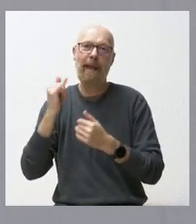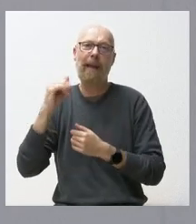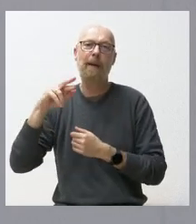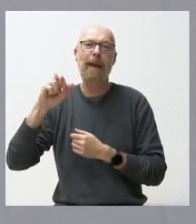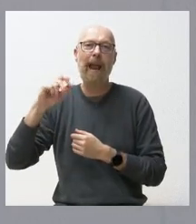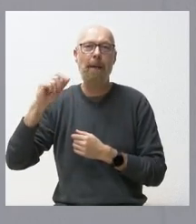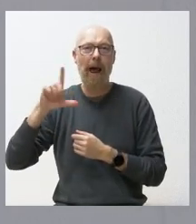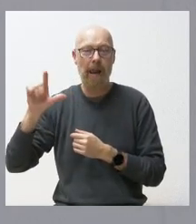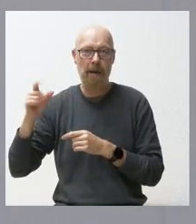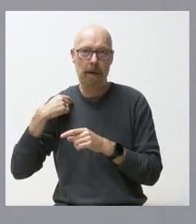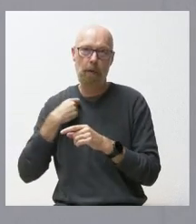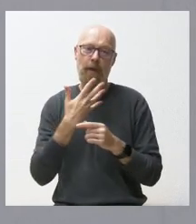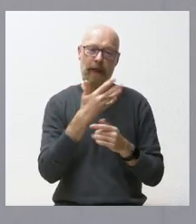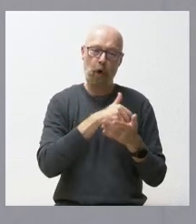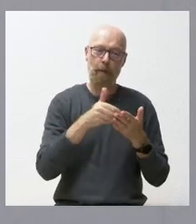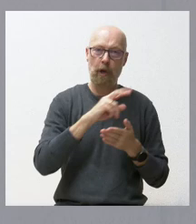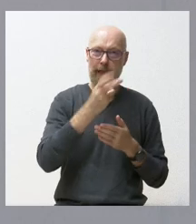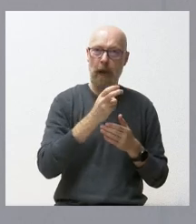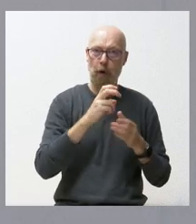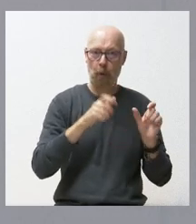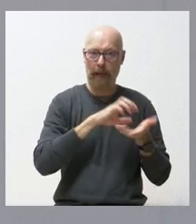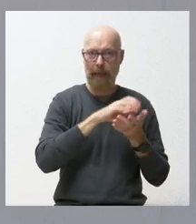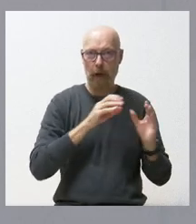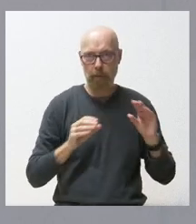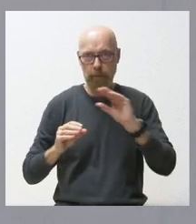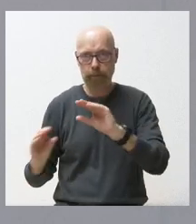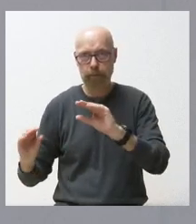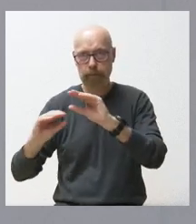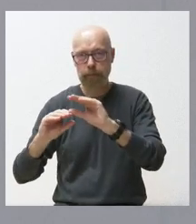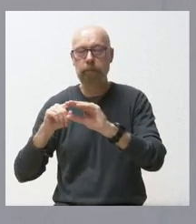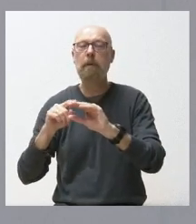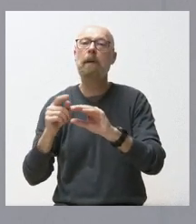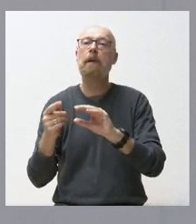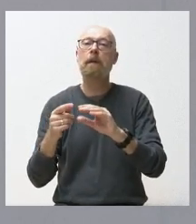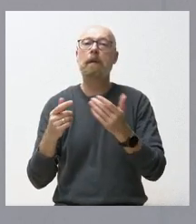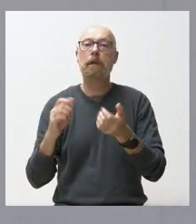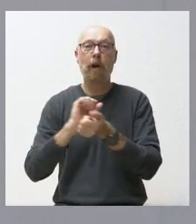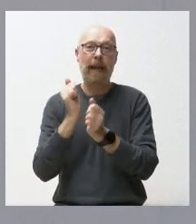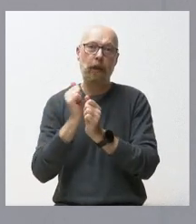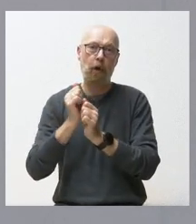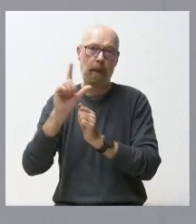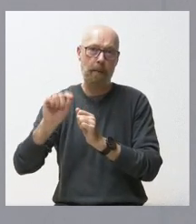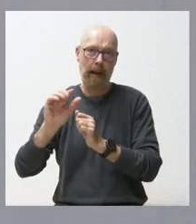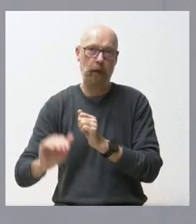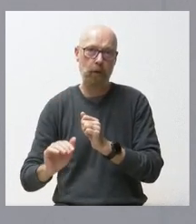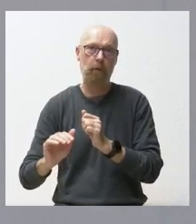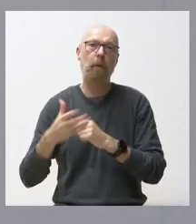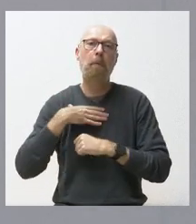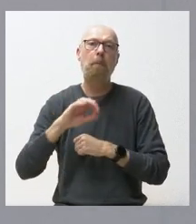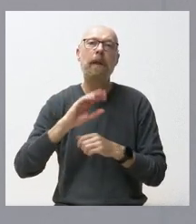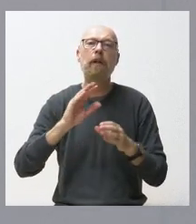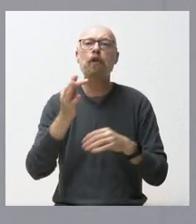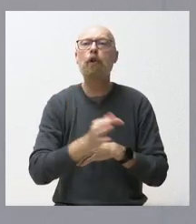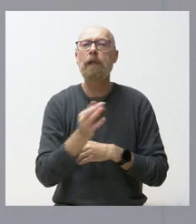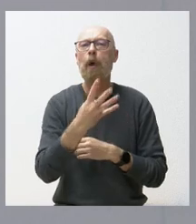5 millones de euros que vienen a reducir los tipos de interés de estos créditos. Y esperamos dar créditos a 450 empresas por un